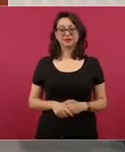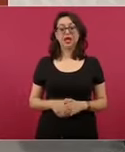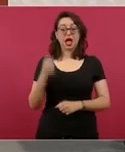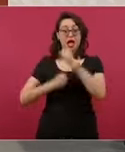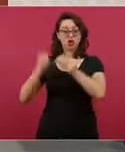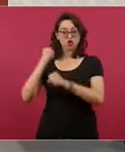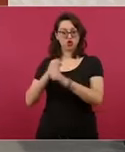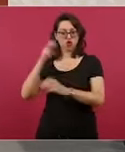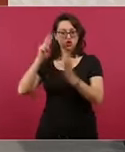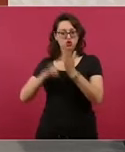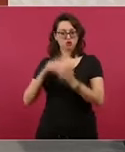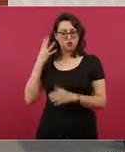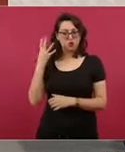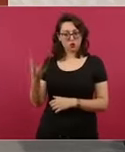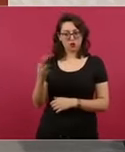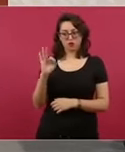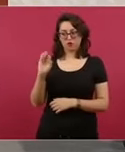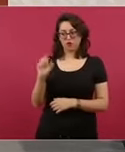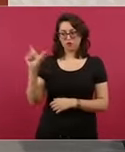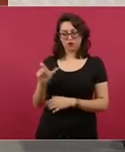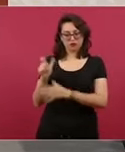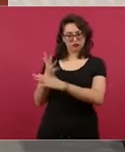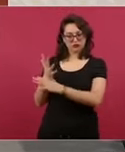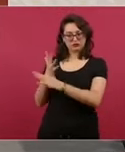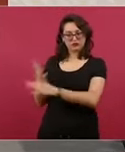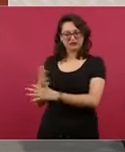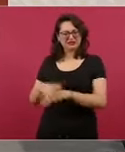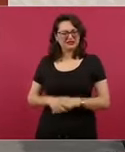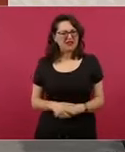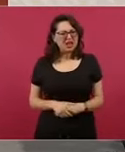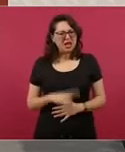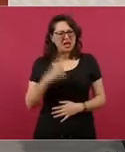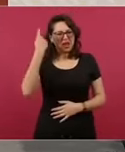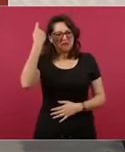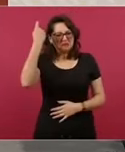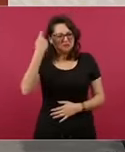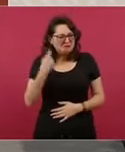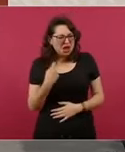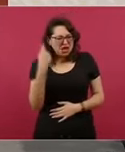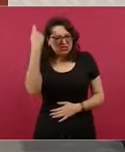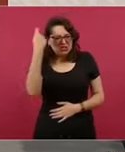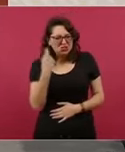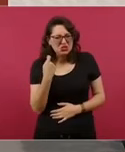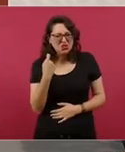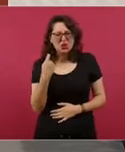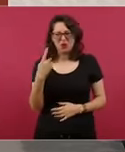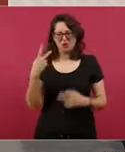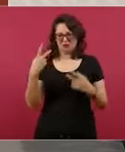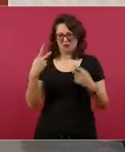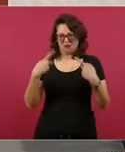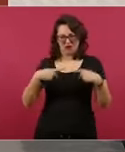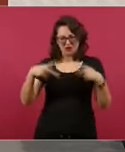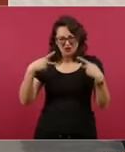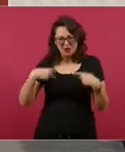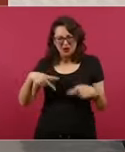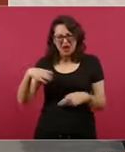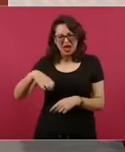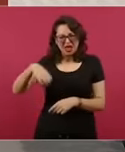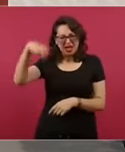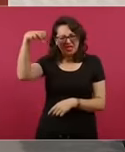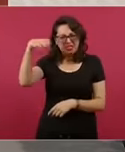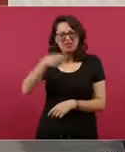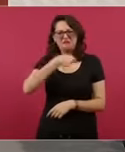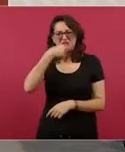Fox en 2004. Prometer pensiones o apoyos a tercera edad es